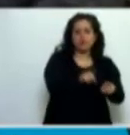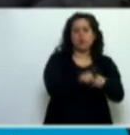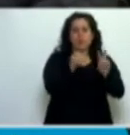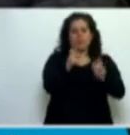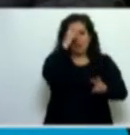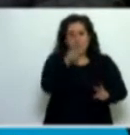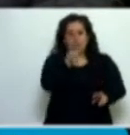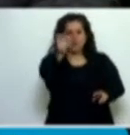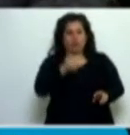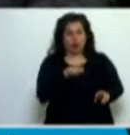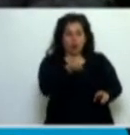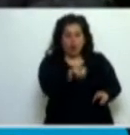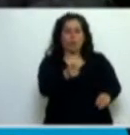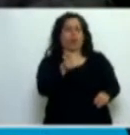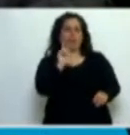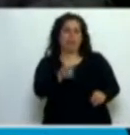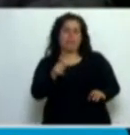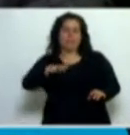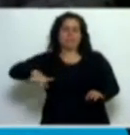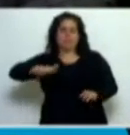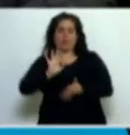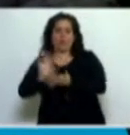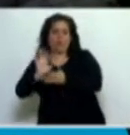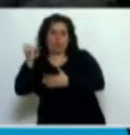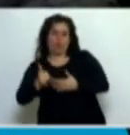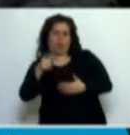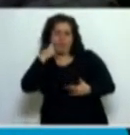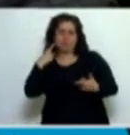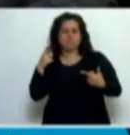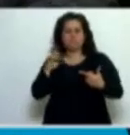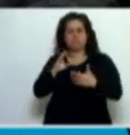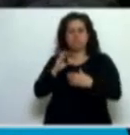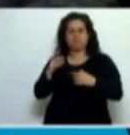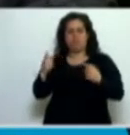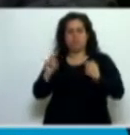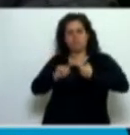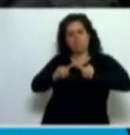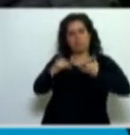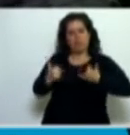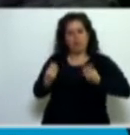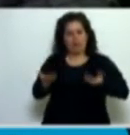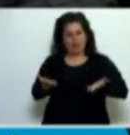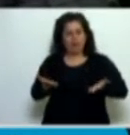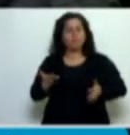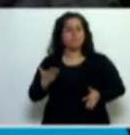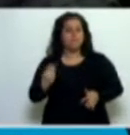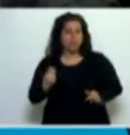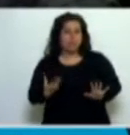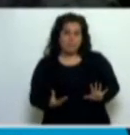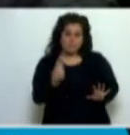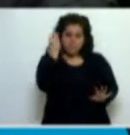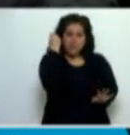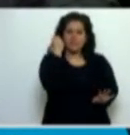y los presuntos deudores que muchas veces son